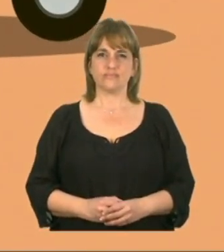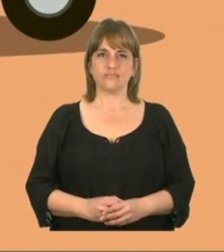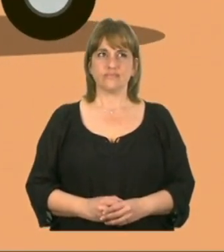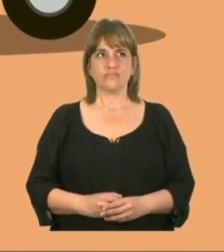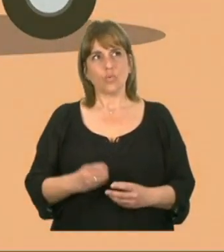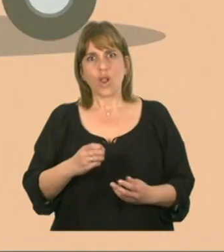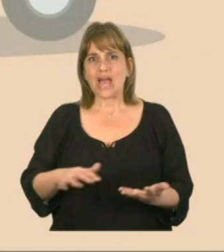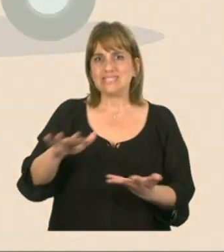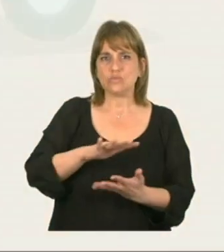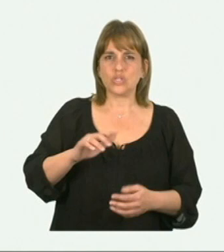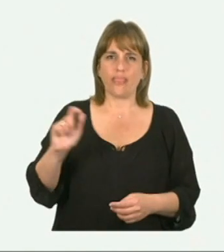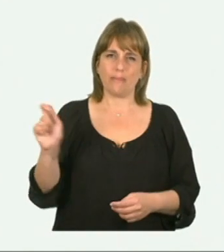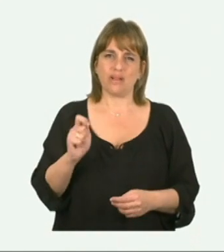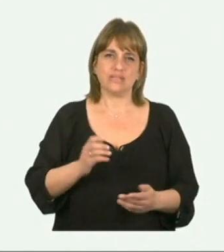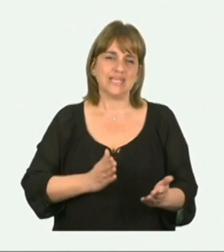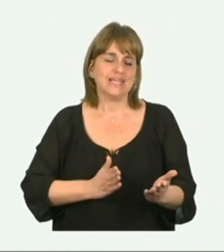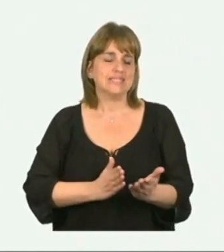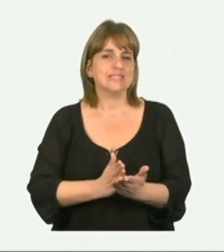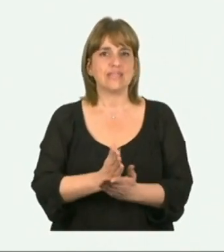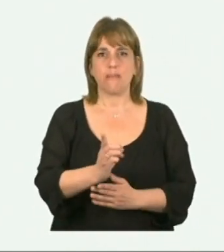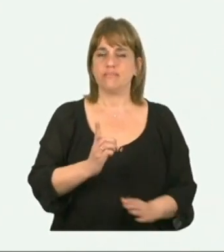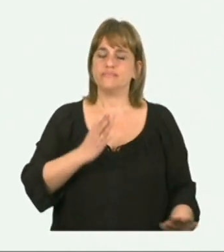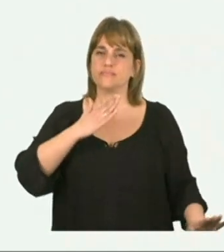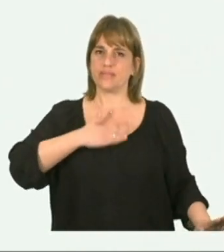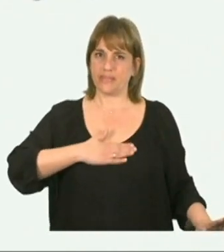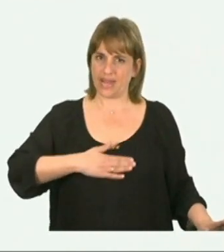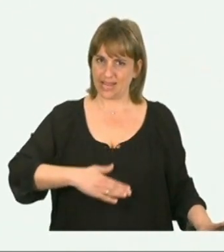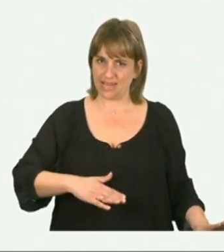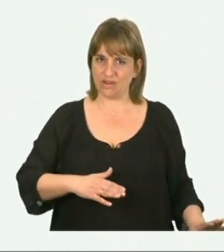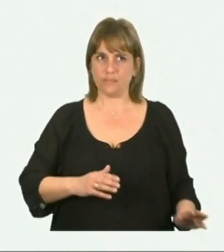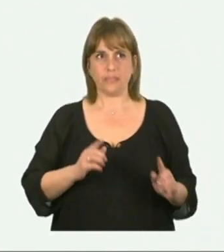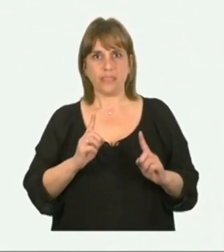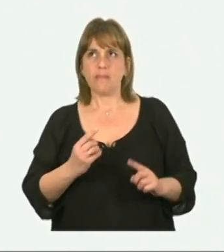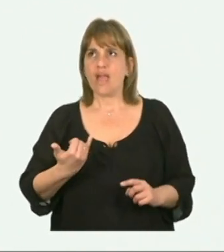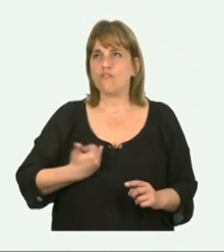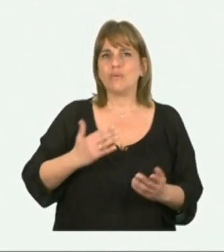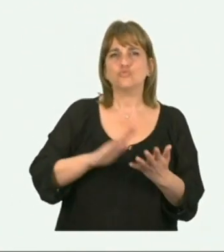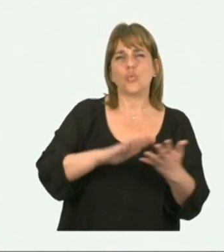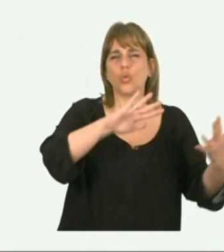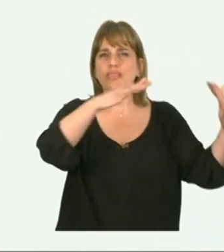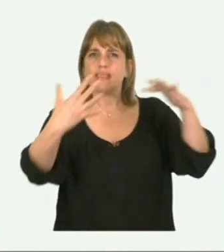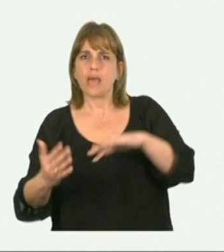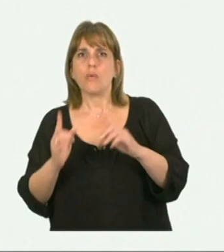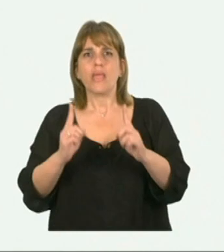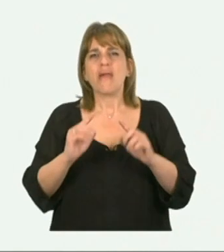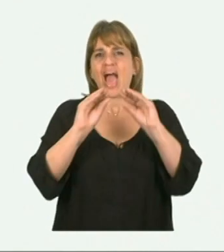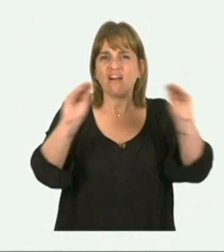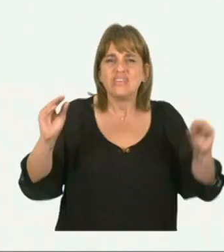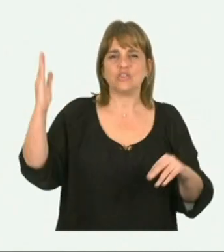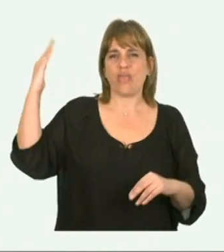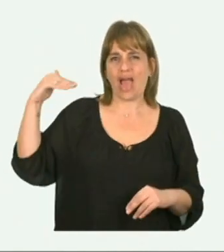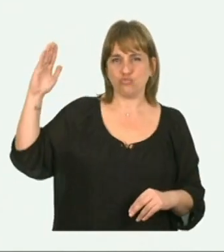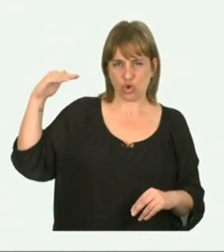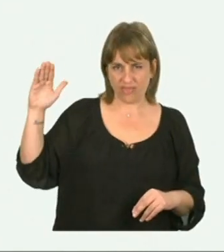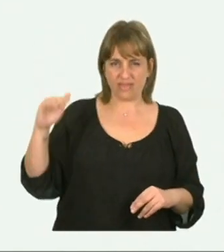Ante cualquier emergencia, recuerda. Intenta mantener la calma. Procura informarte sobre el estado del tiempo, las alertas y